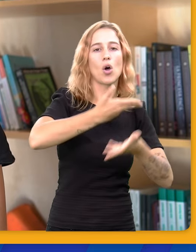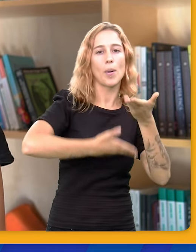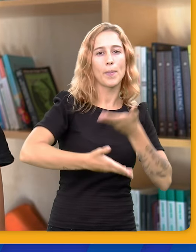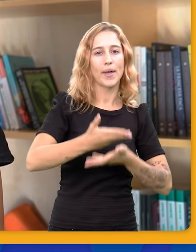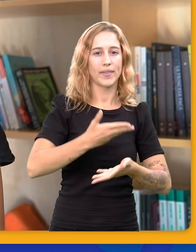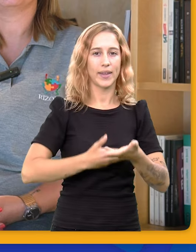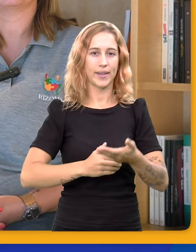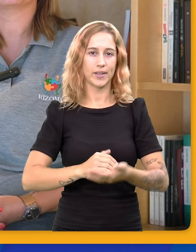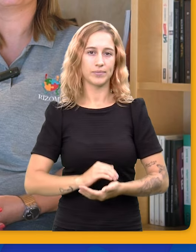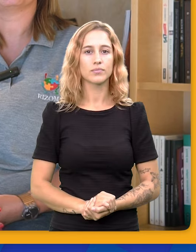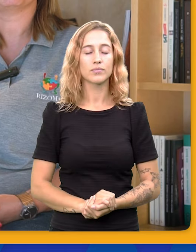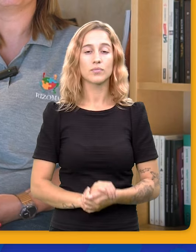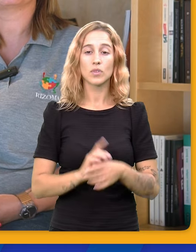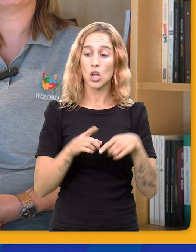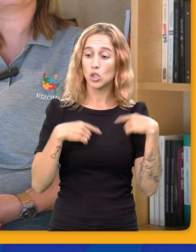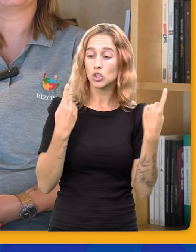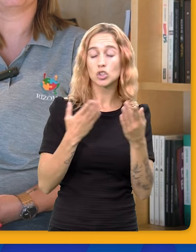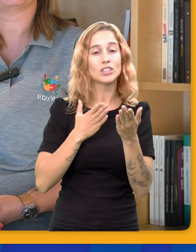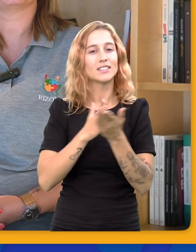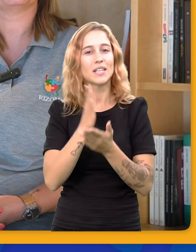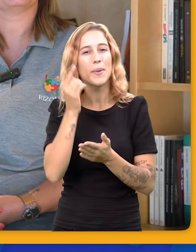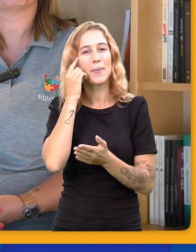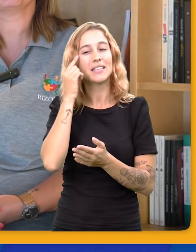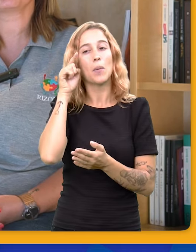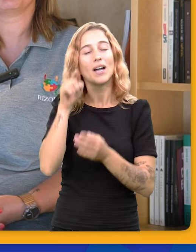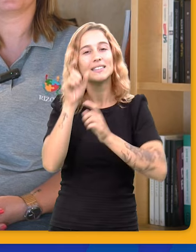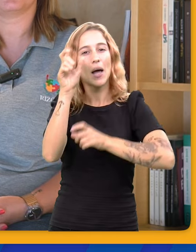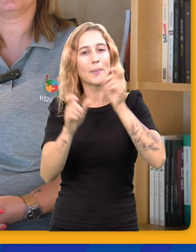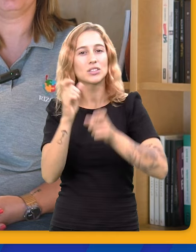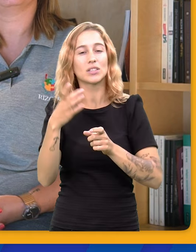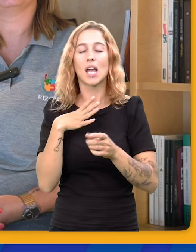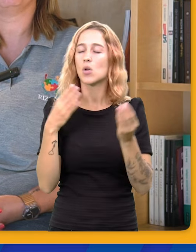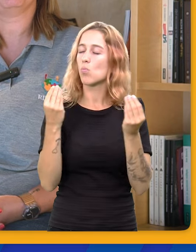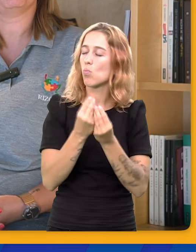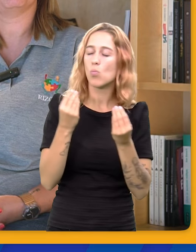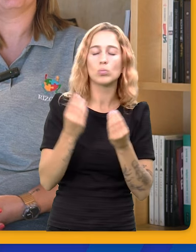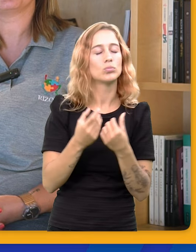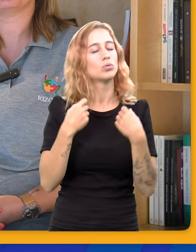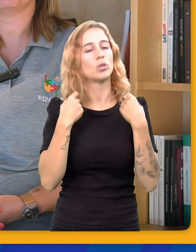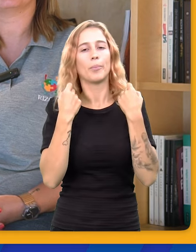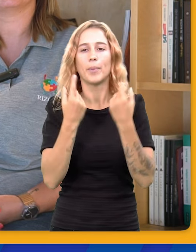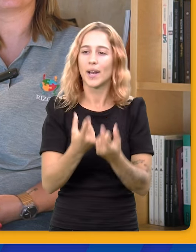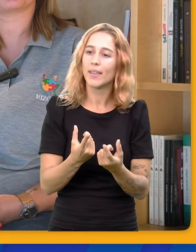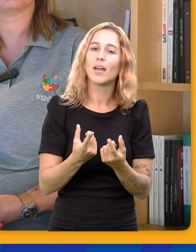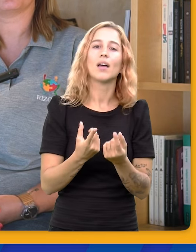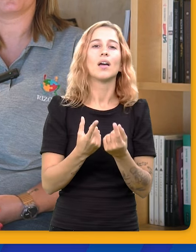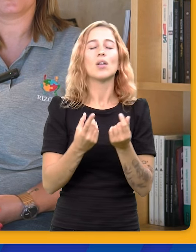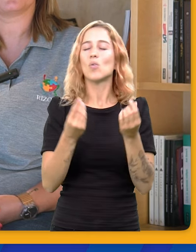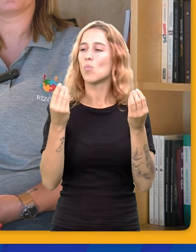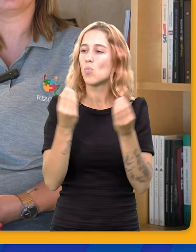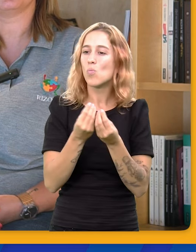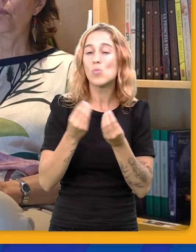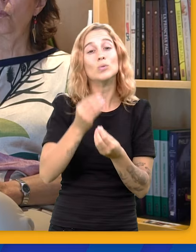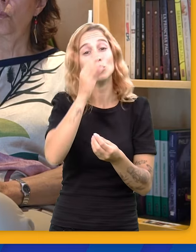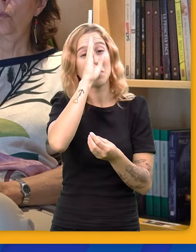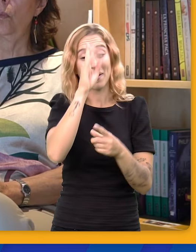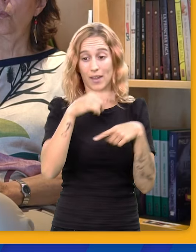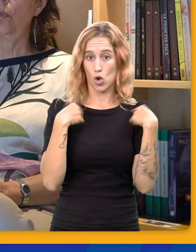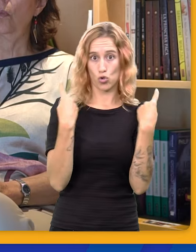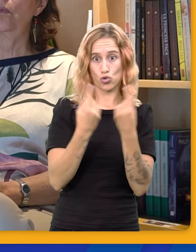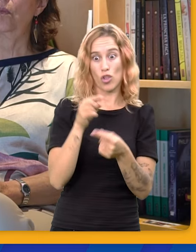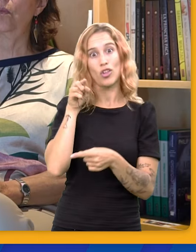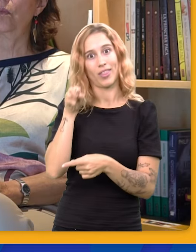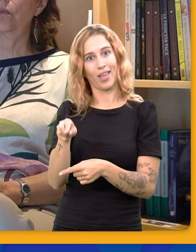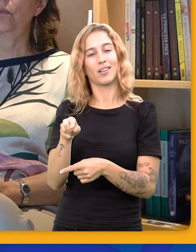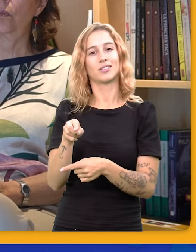a compartir. Lo que nosotros siempre pensamos es que estas personas tienen mucho para dar, que tenemos mucho para aprender nosotros de ellos. Somos todas